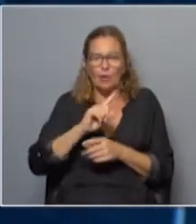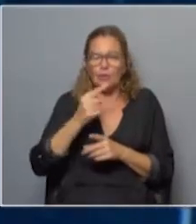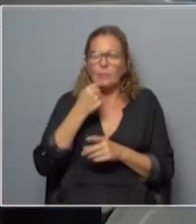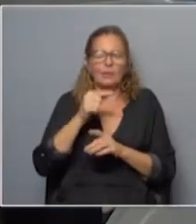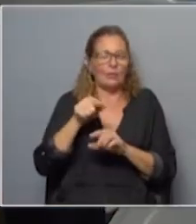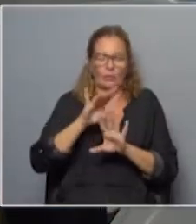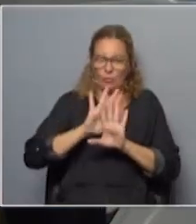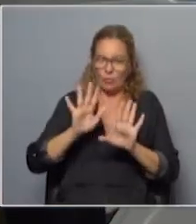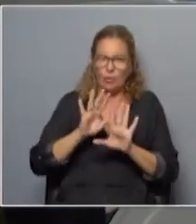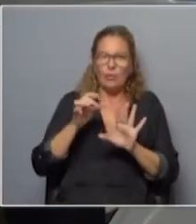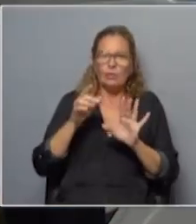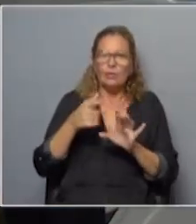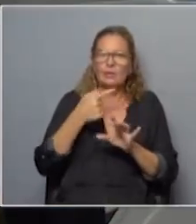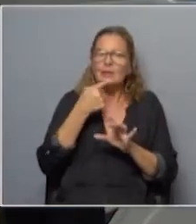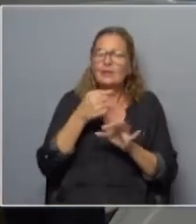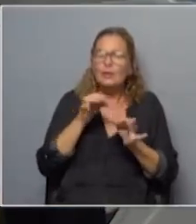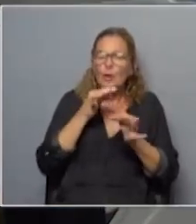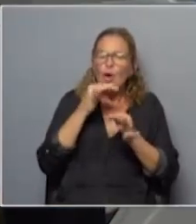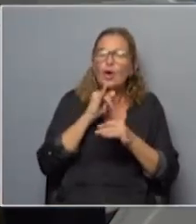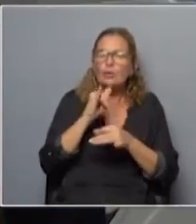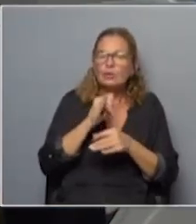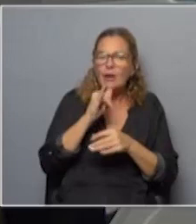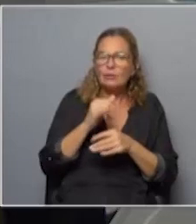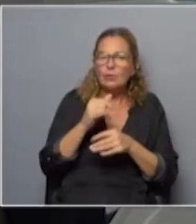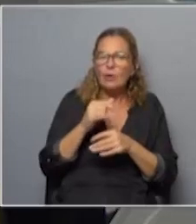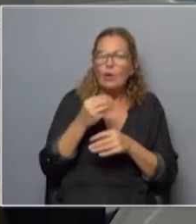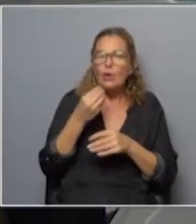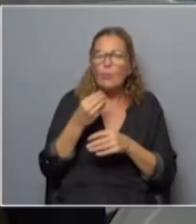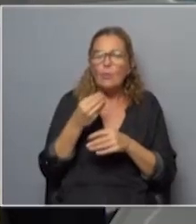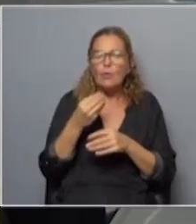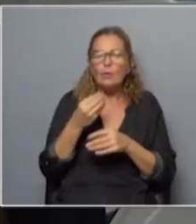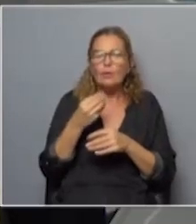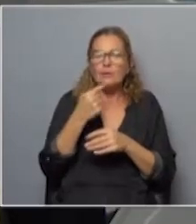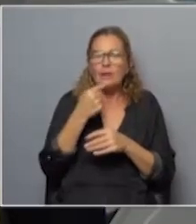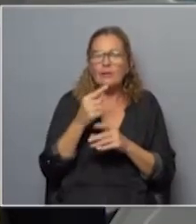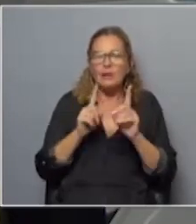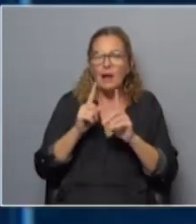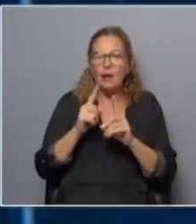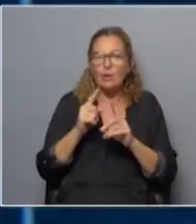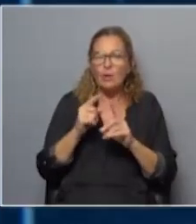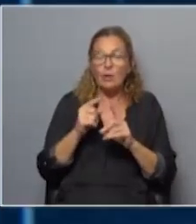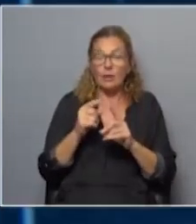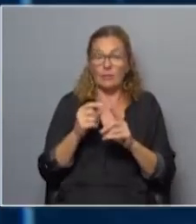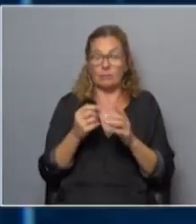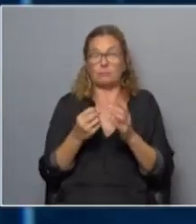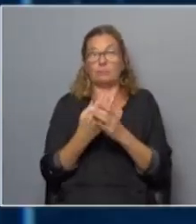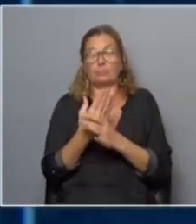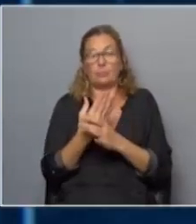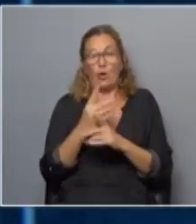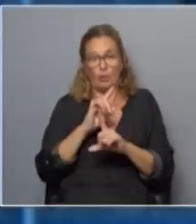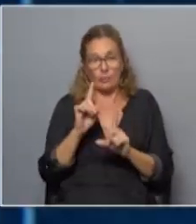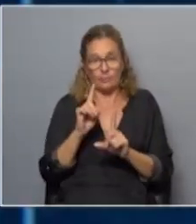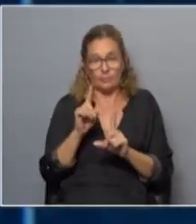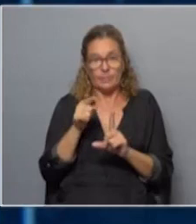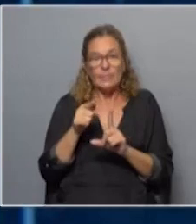diciendo eso simplemente estoy como describiendo los criterios que usamos los medios para decir que algo es noticia o no y bueno eso también está en